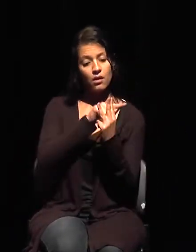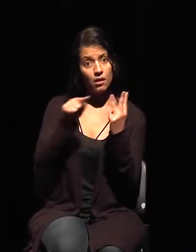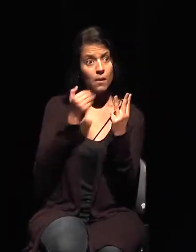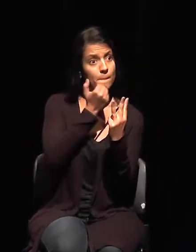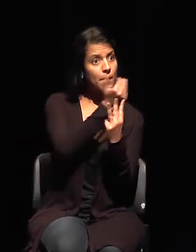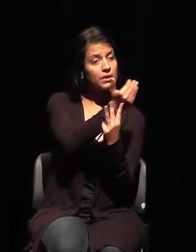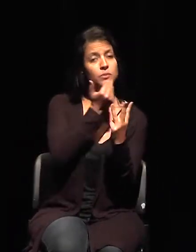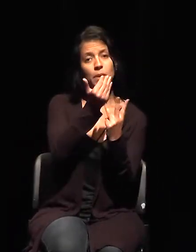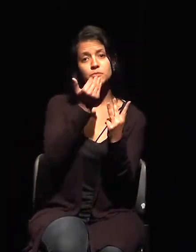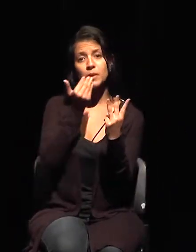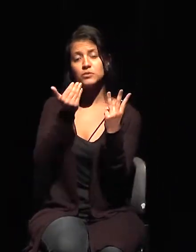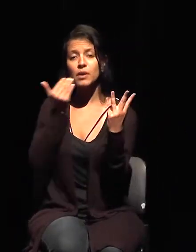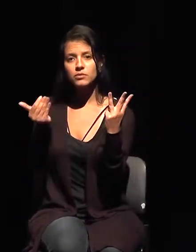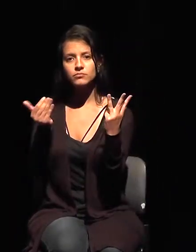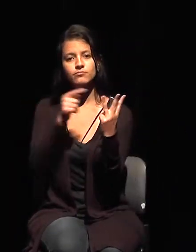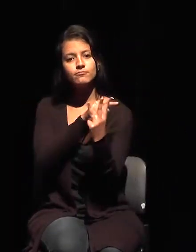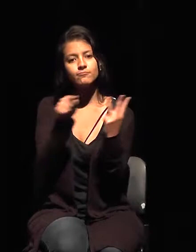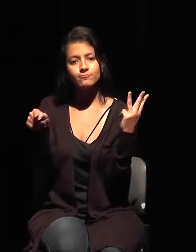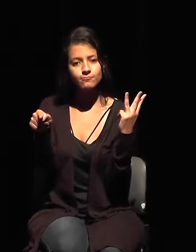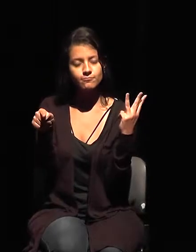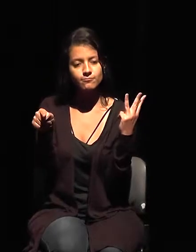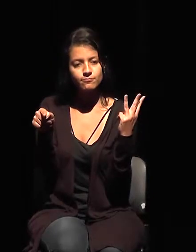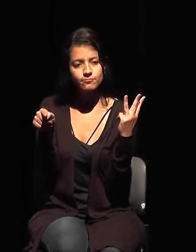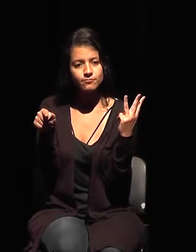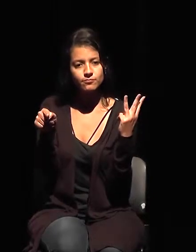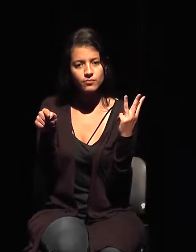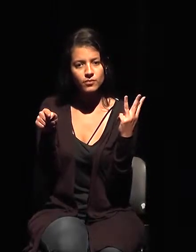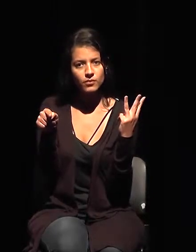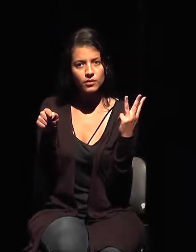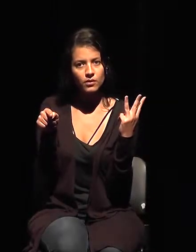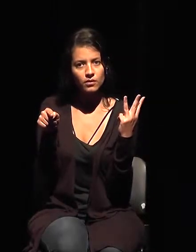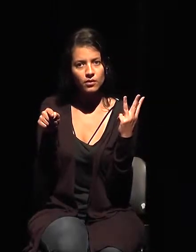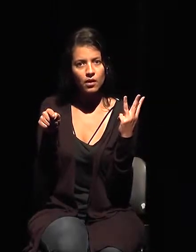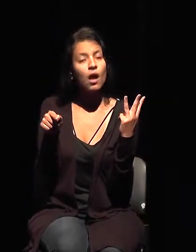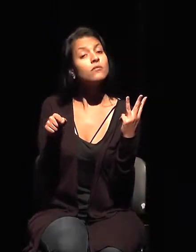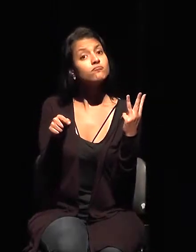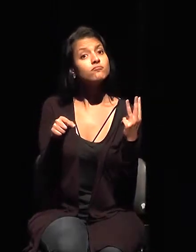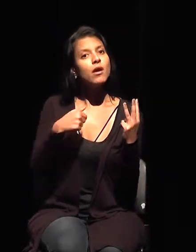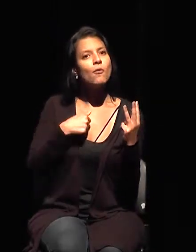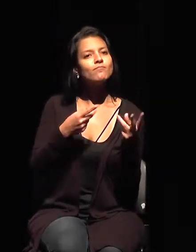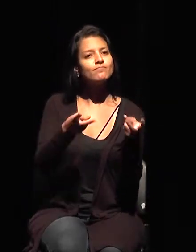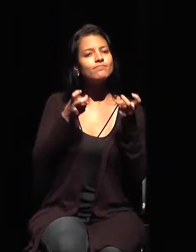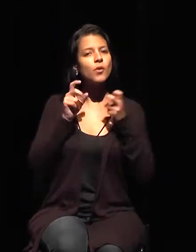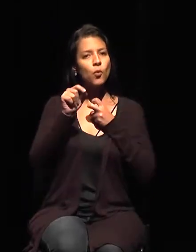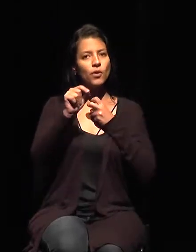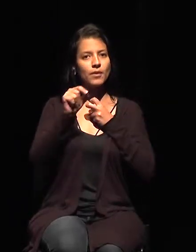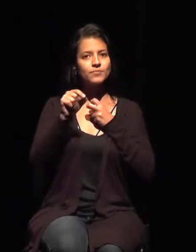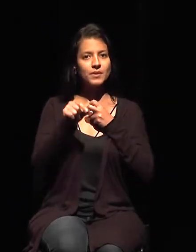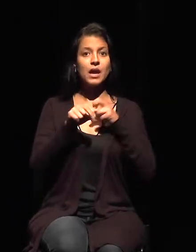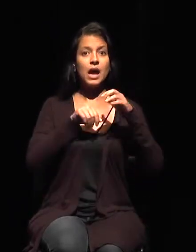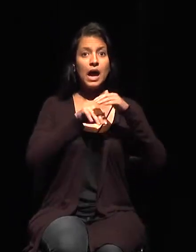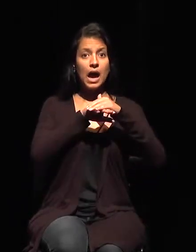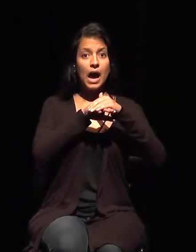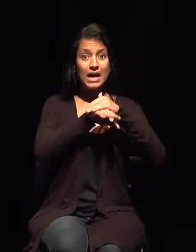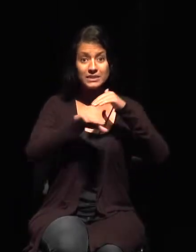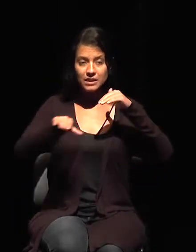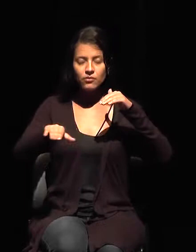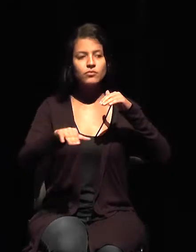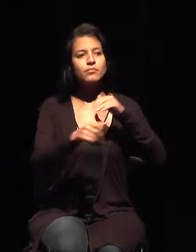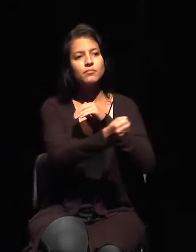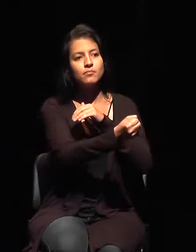se dieron cuenta de que gran parte del acervo había sido robado en aquel momento, entonces acabamos